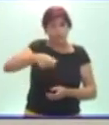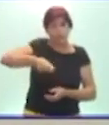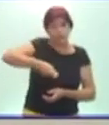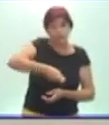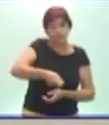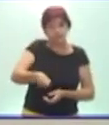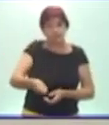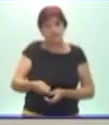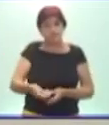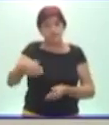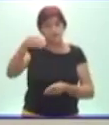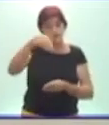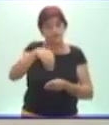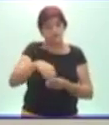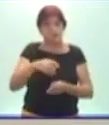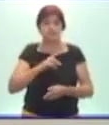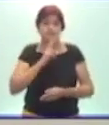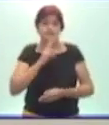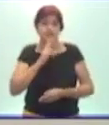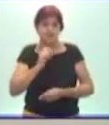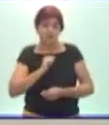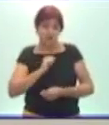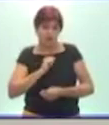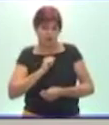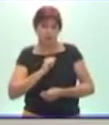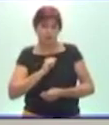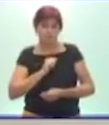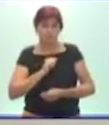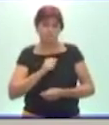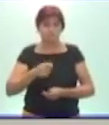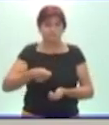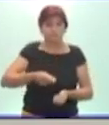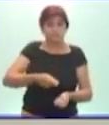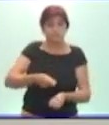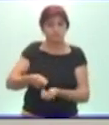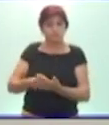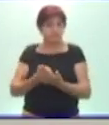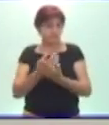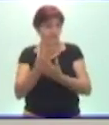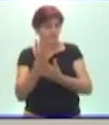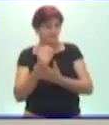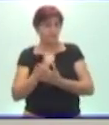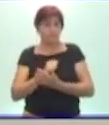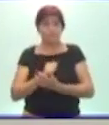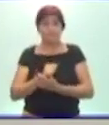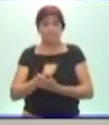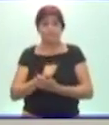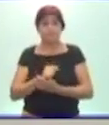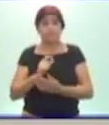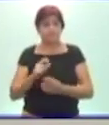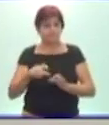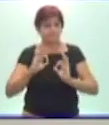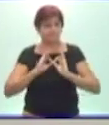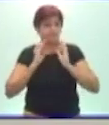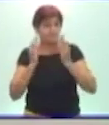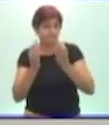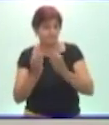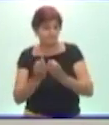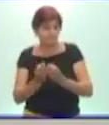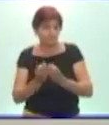la llene, pero que además le eche agua a la planta y eso es un momento, familia, en que nosotros le podemos